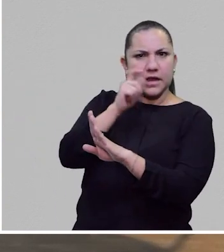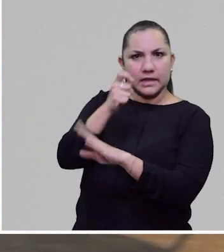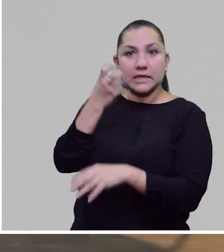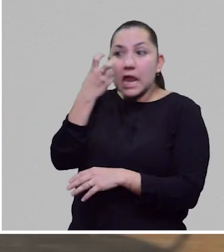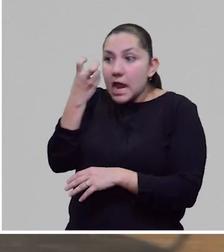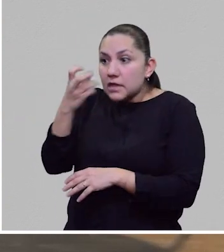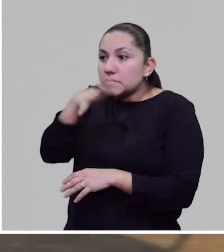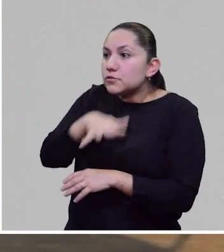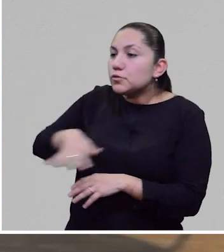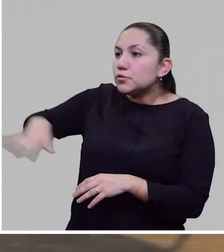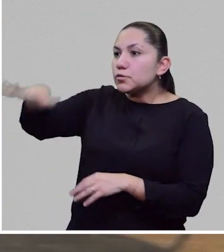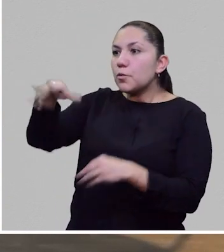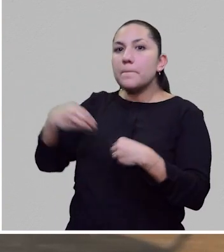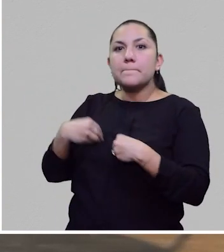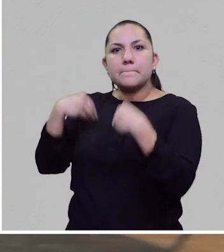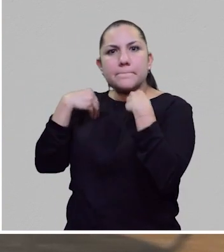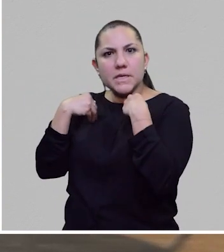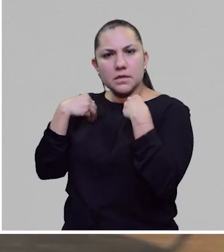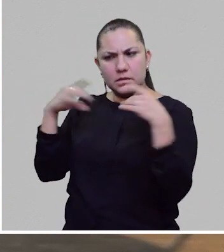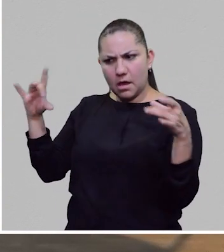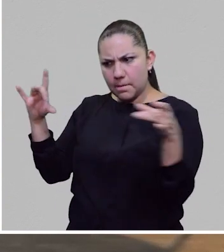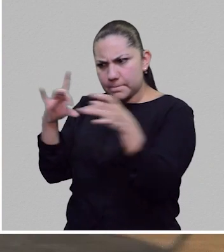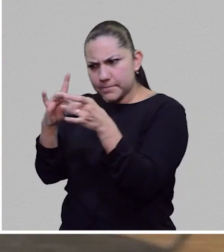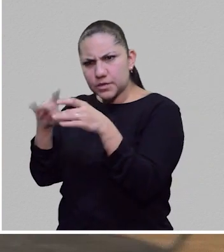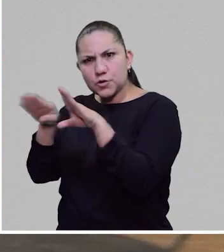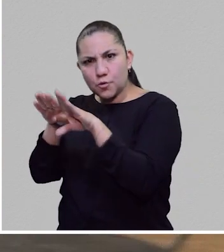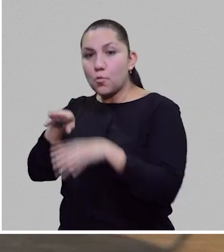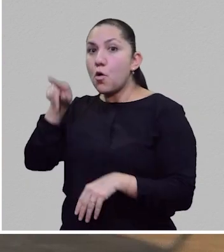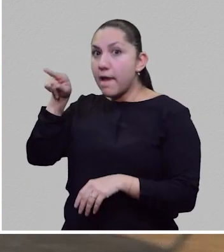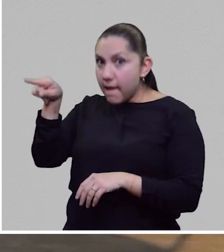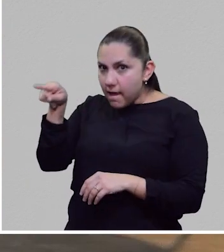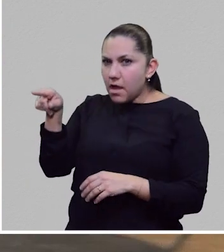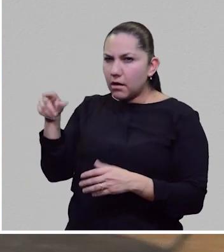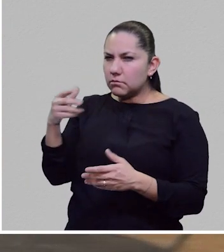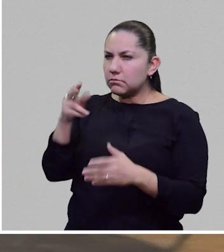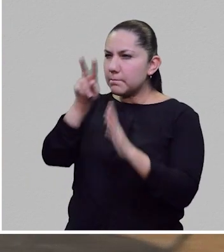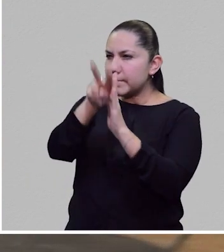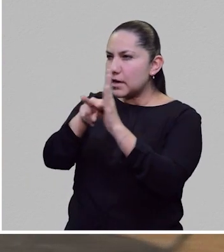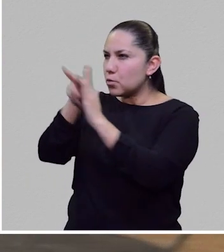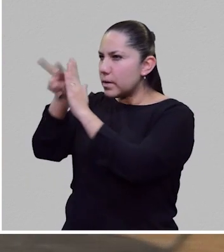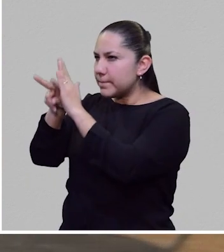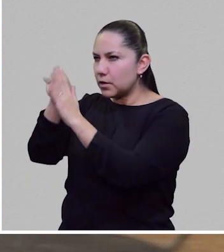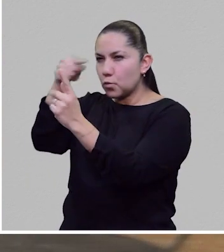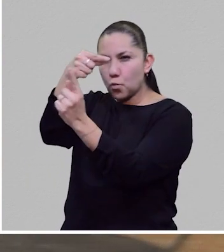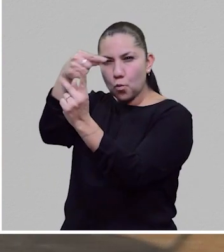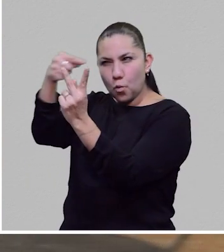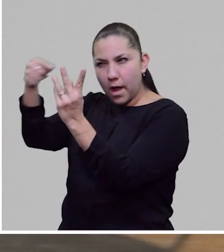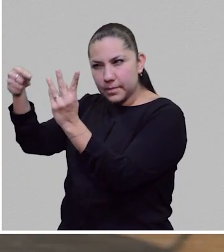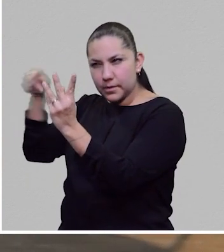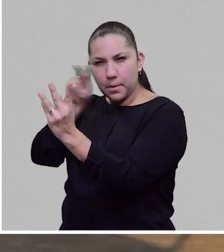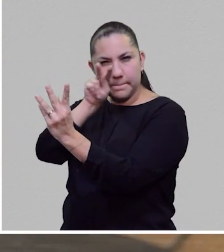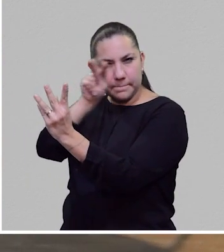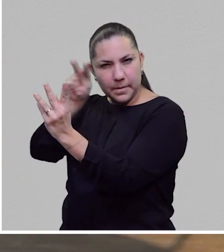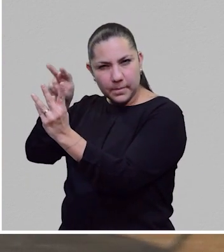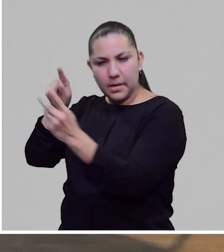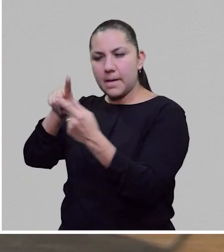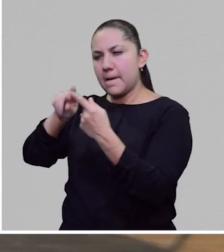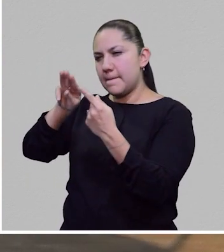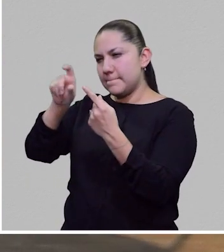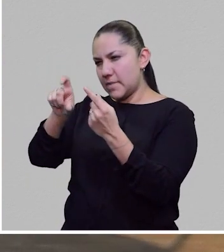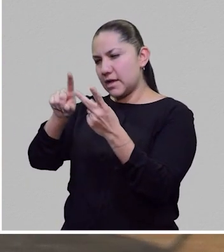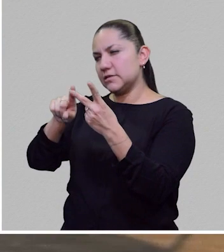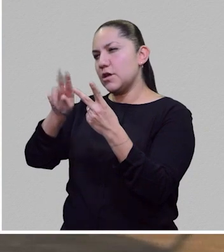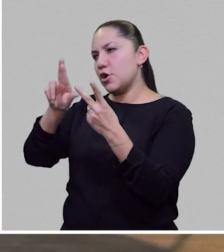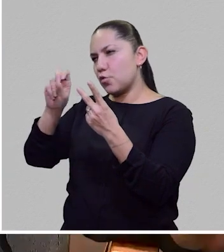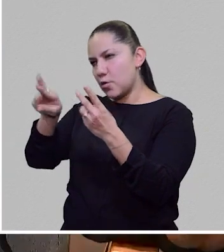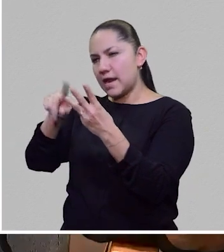militar de los robots y cómo están afectando nuestra vida. Él hace un análisis brillante a partir de cuatro películas de Alien, Mad Max,